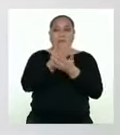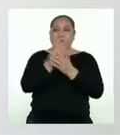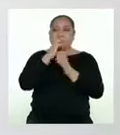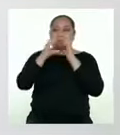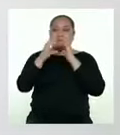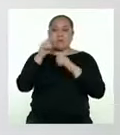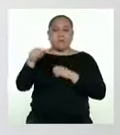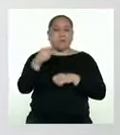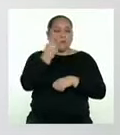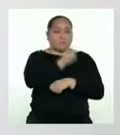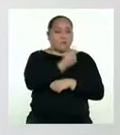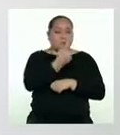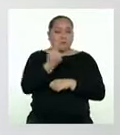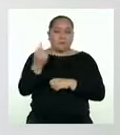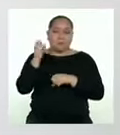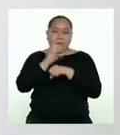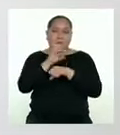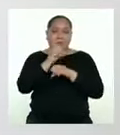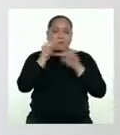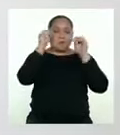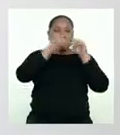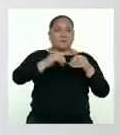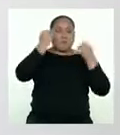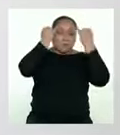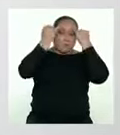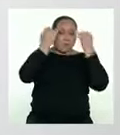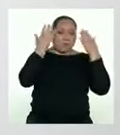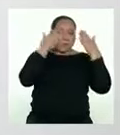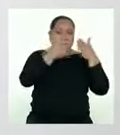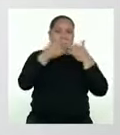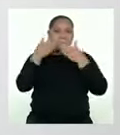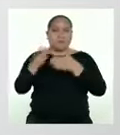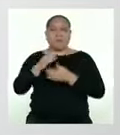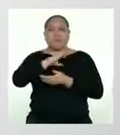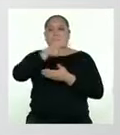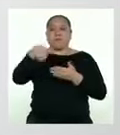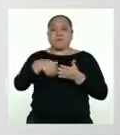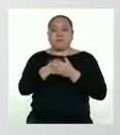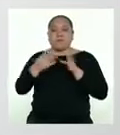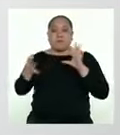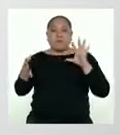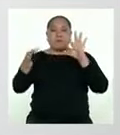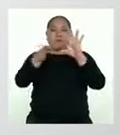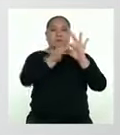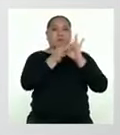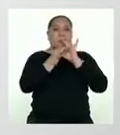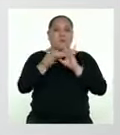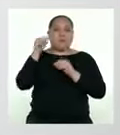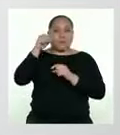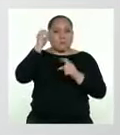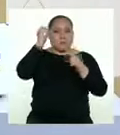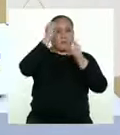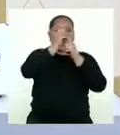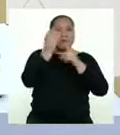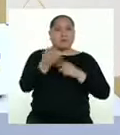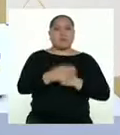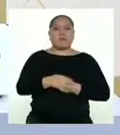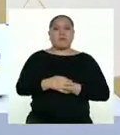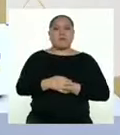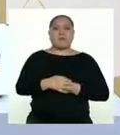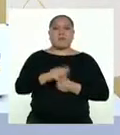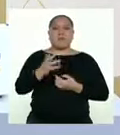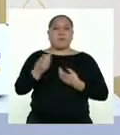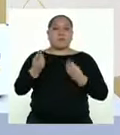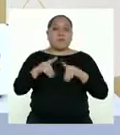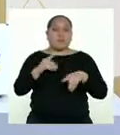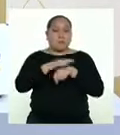Cada consejo desarrolla una idea específica, pero todas están enmarcadas en este propósito. Como cuando